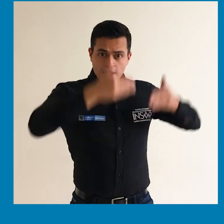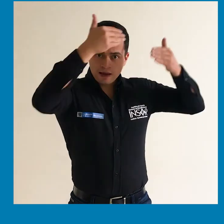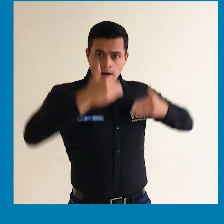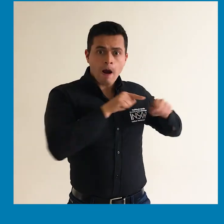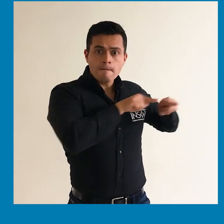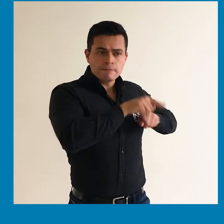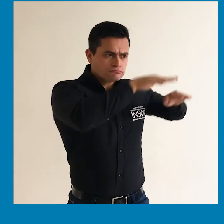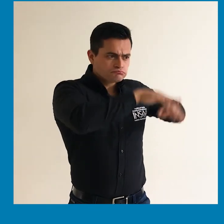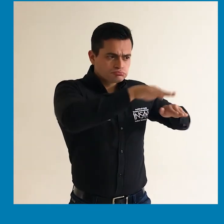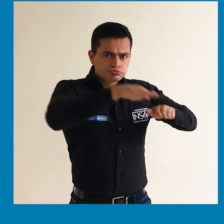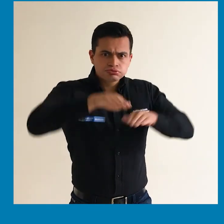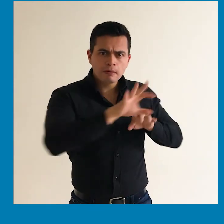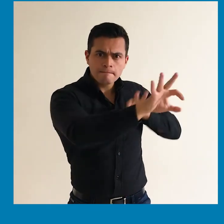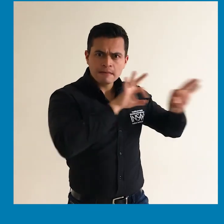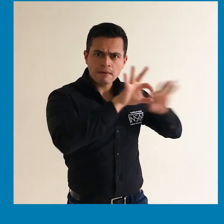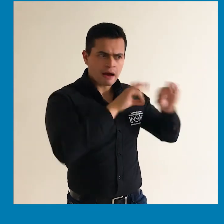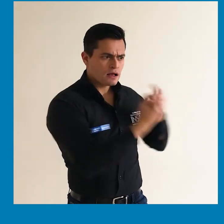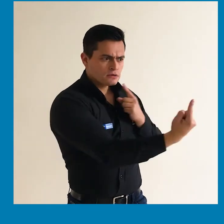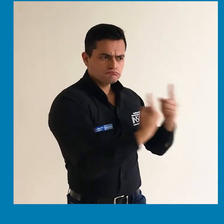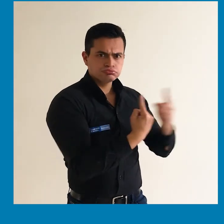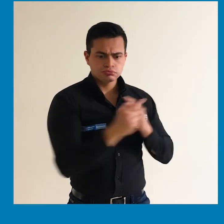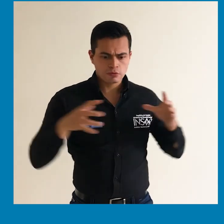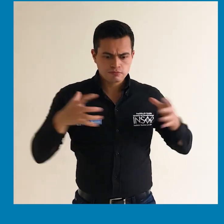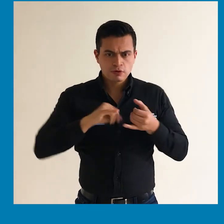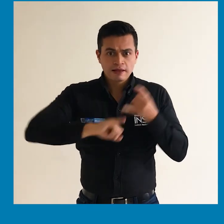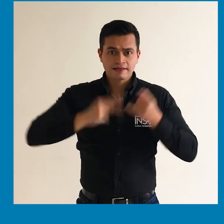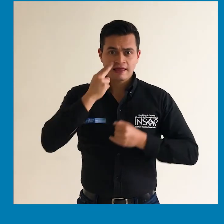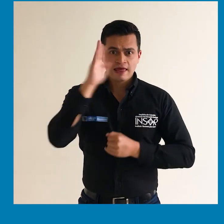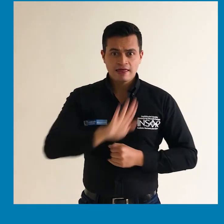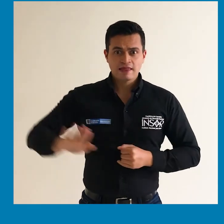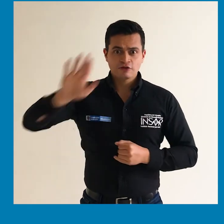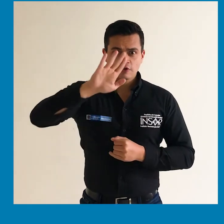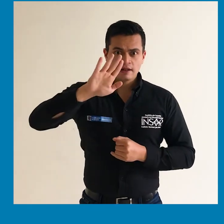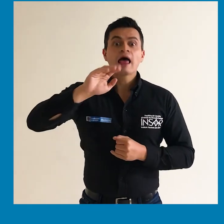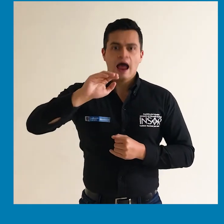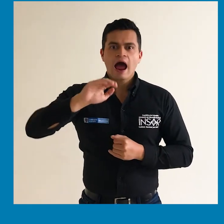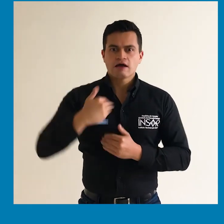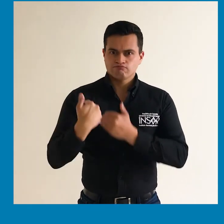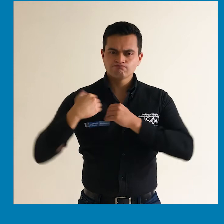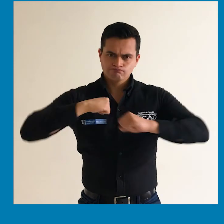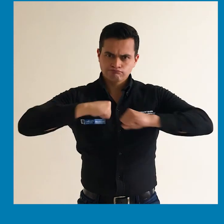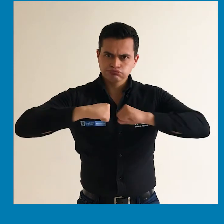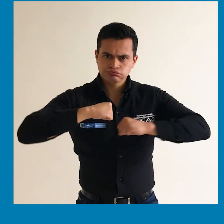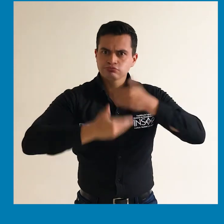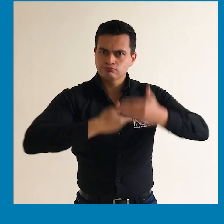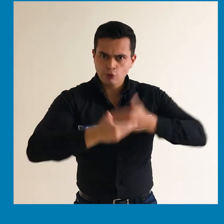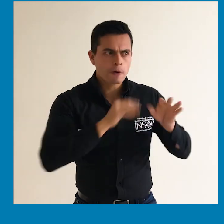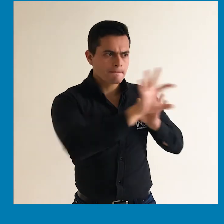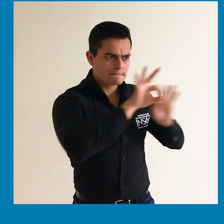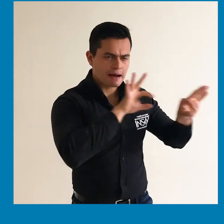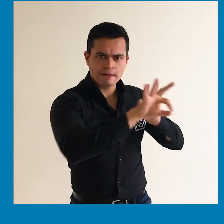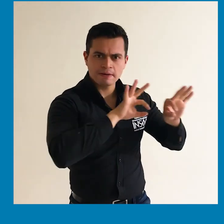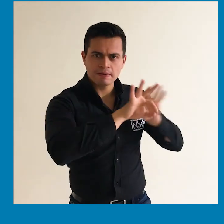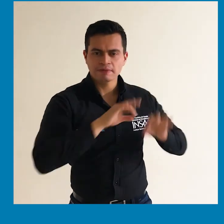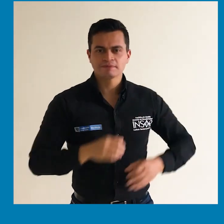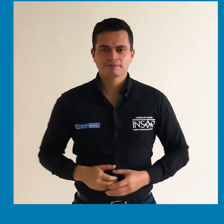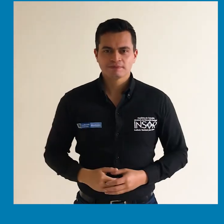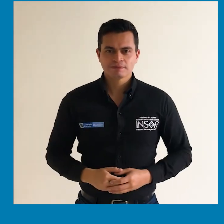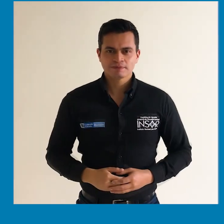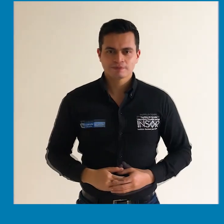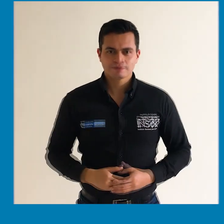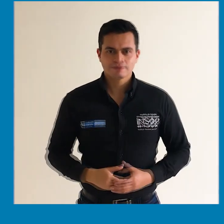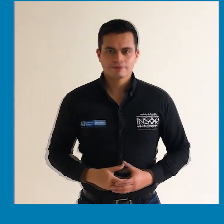Llevar a cabo el proceso de selección de los representantes de las organizaciones de personas con discapacidad ante el Mecanismo Independiente Nacional.